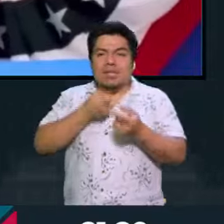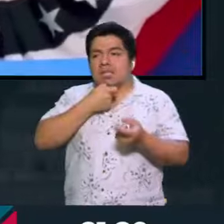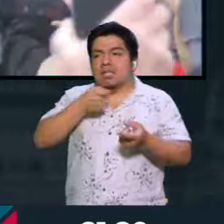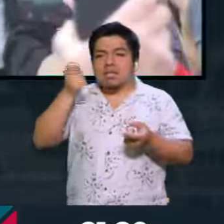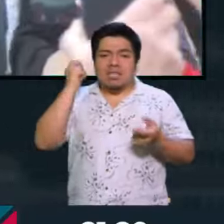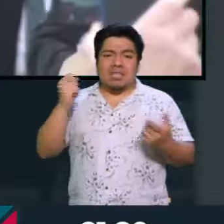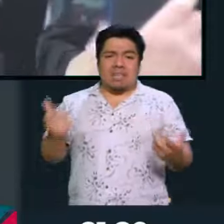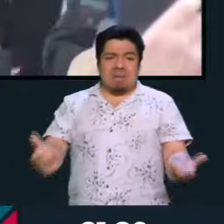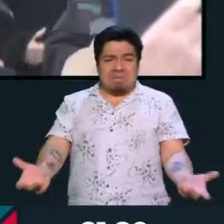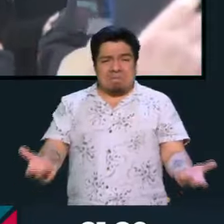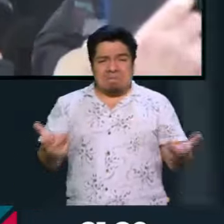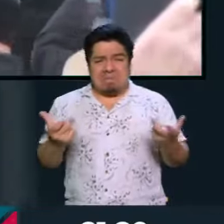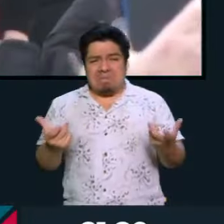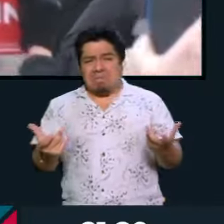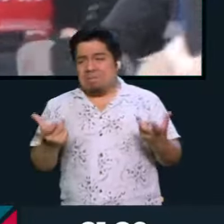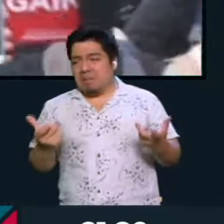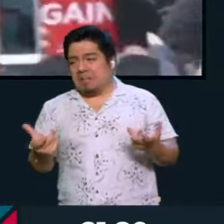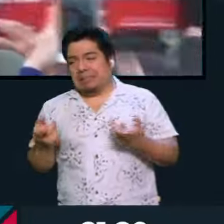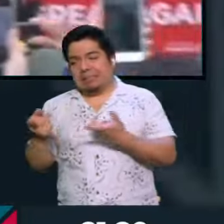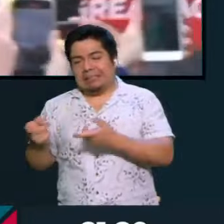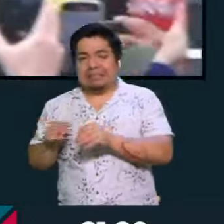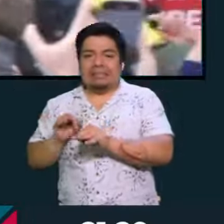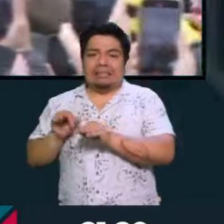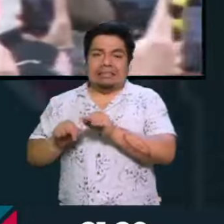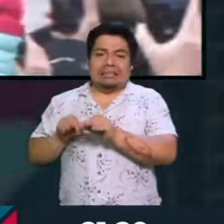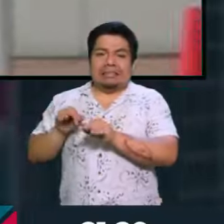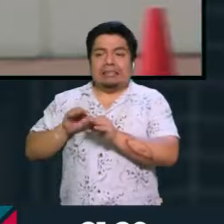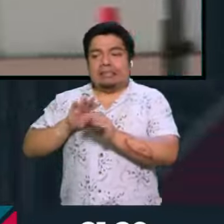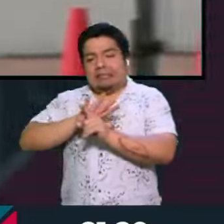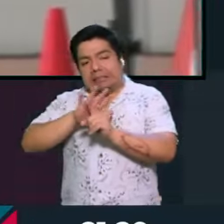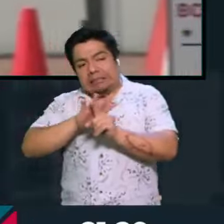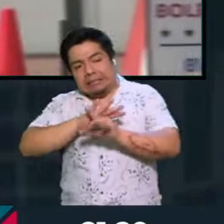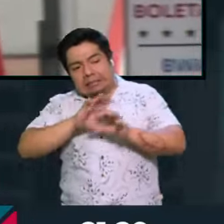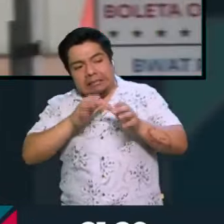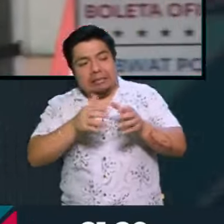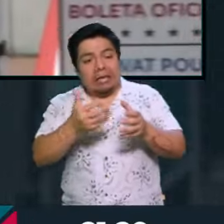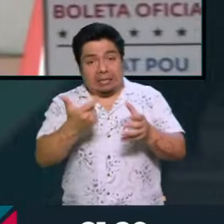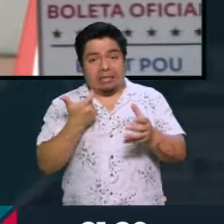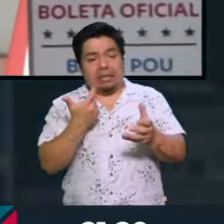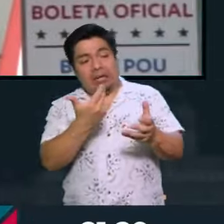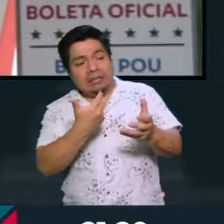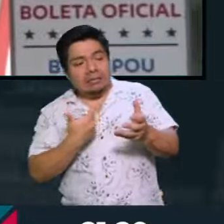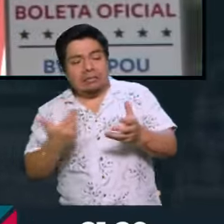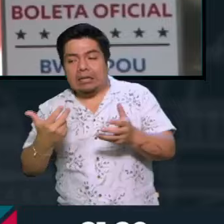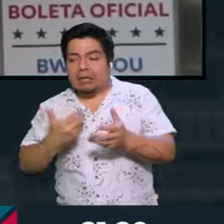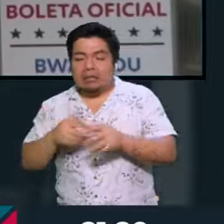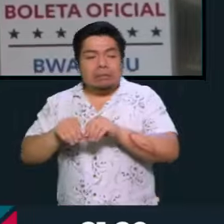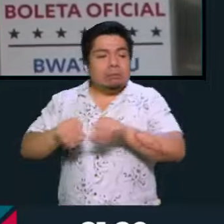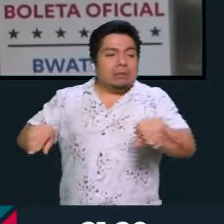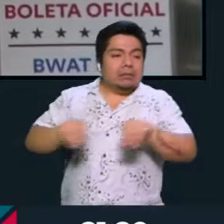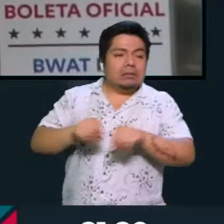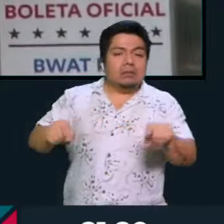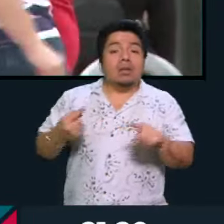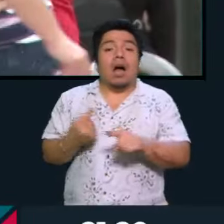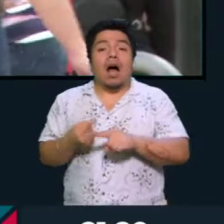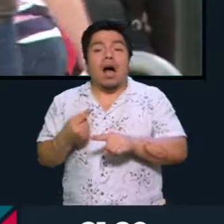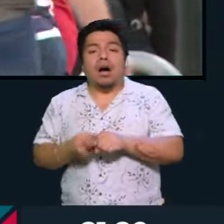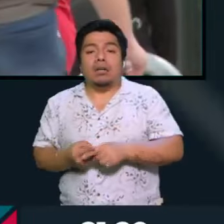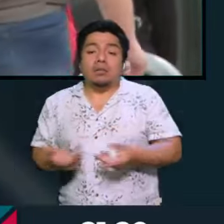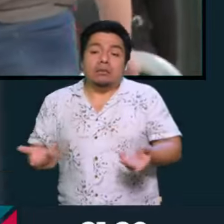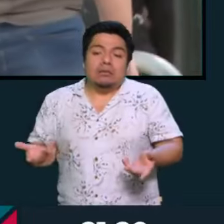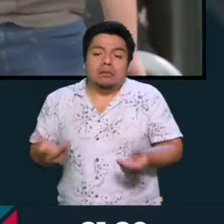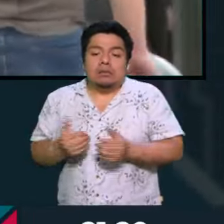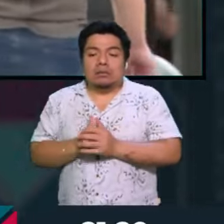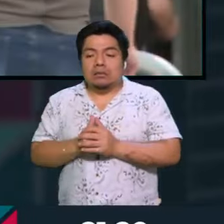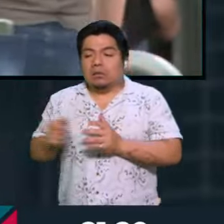multimillonarios. Entonces, ella lo que estaba tratando era de captar dinero para la campaña, y bueno, pues quién le iba a dar dinero, el